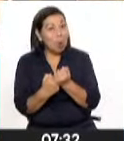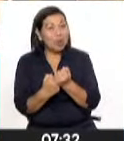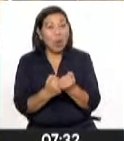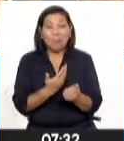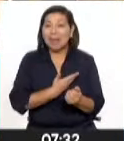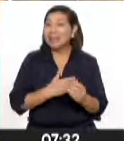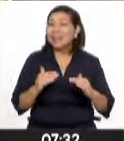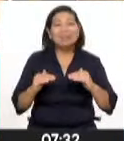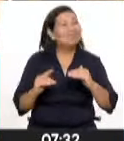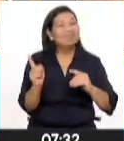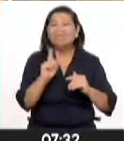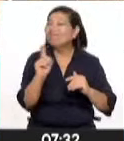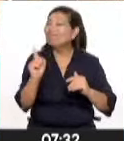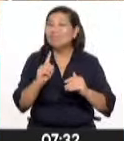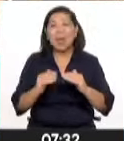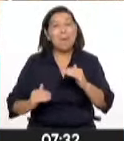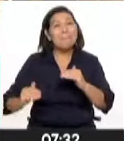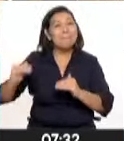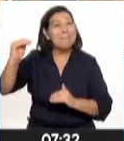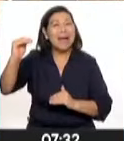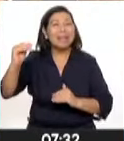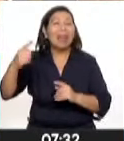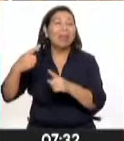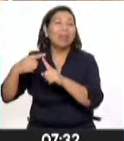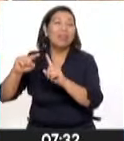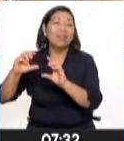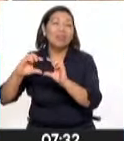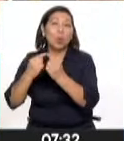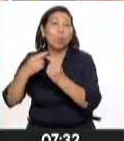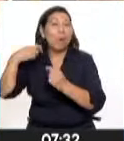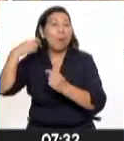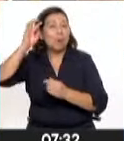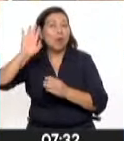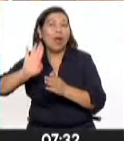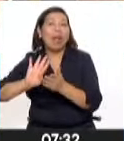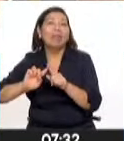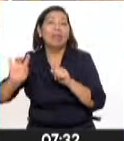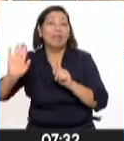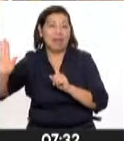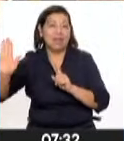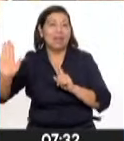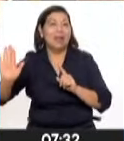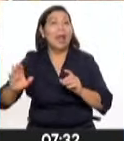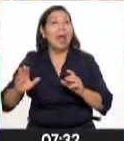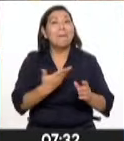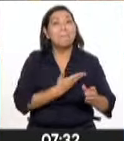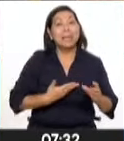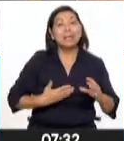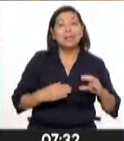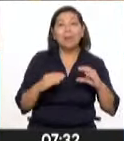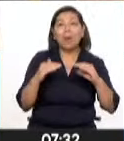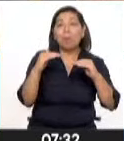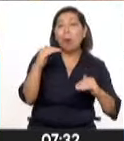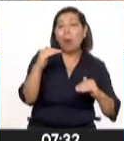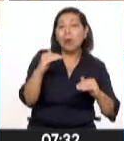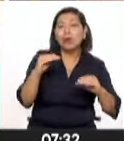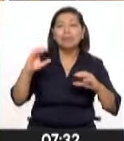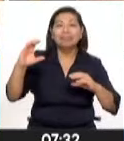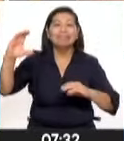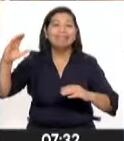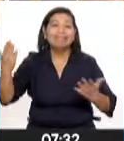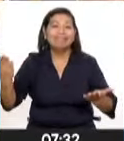totalmente mayoritaria, más de 80 miembros, principalmente del grupo de izquierda, que